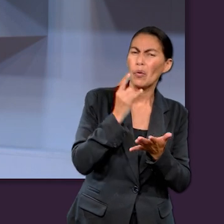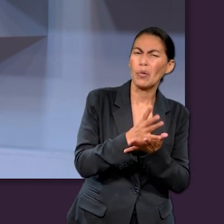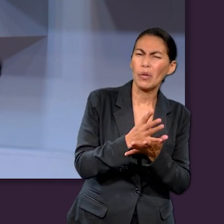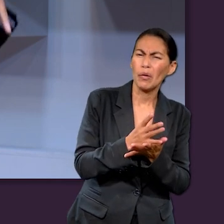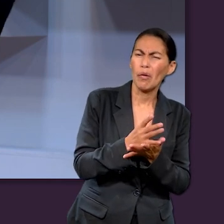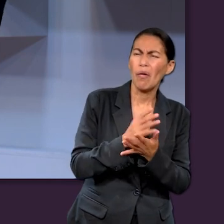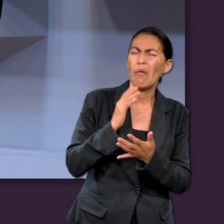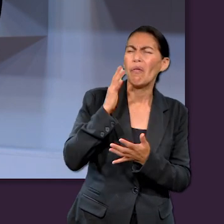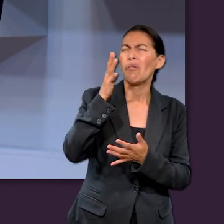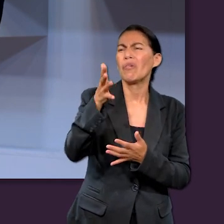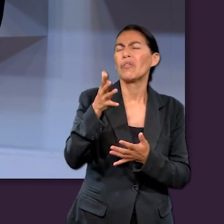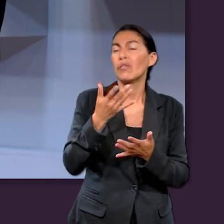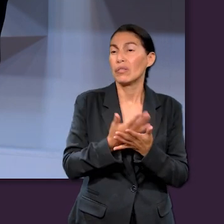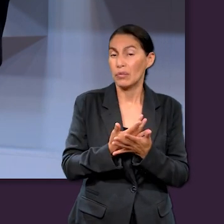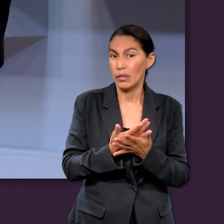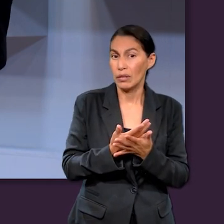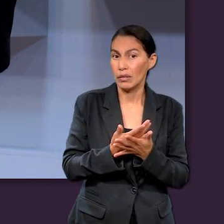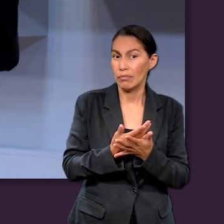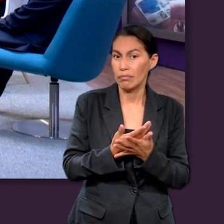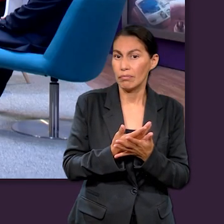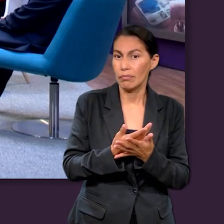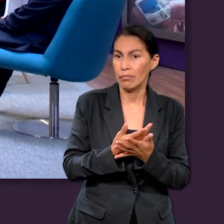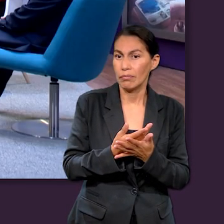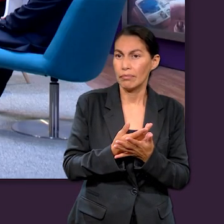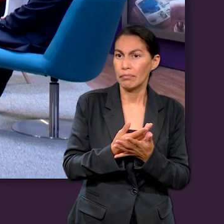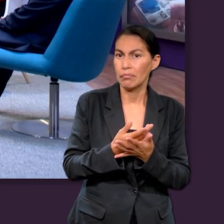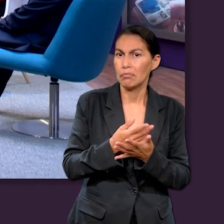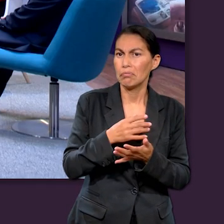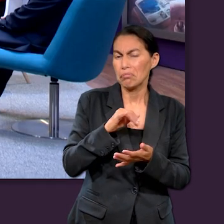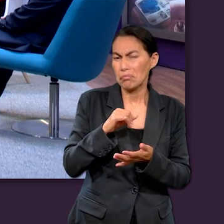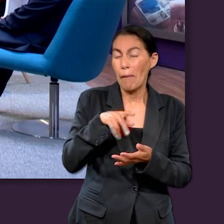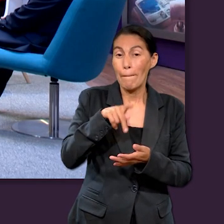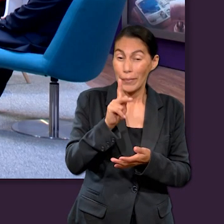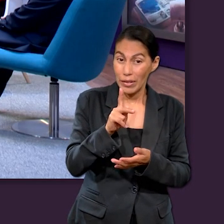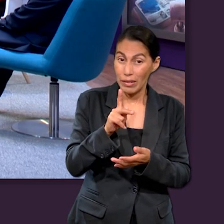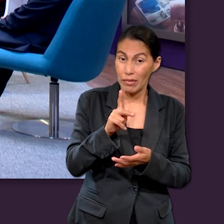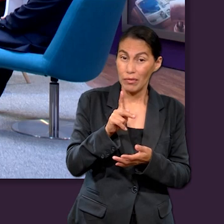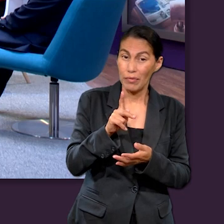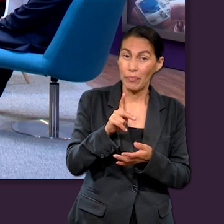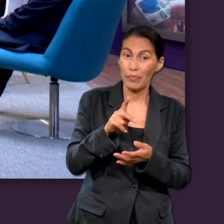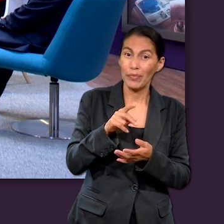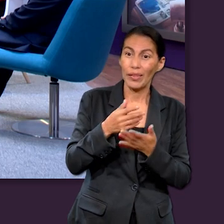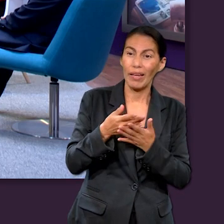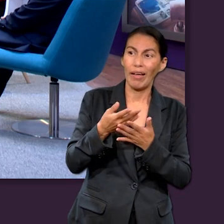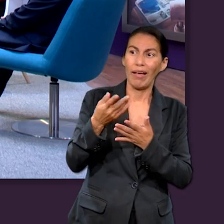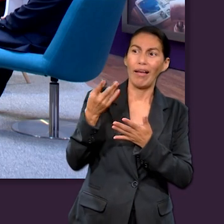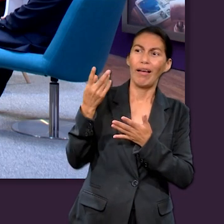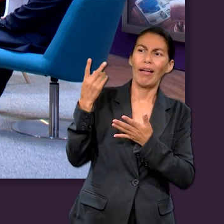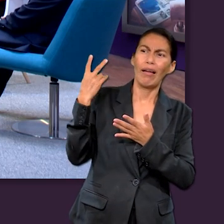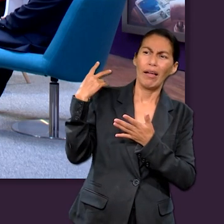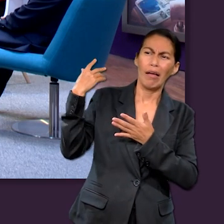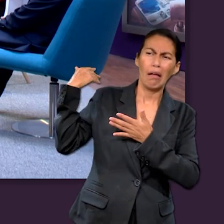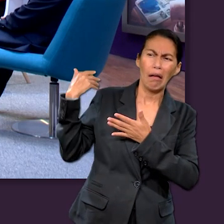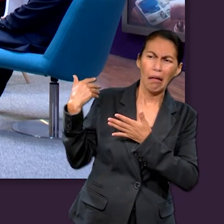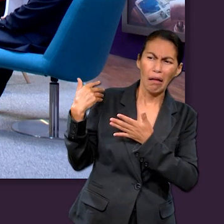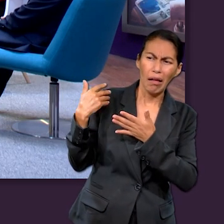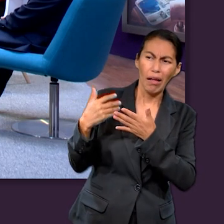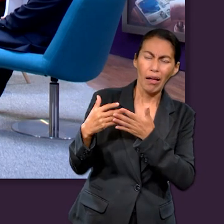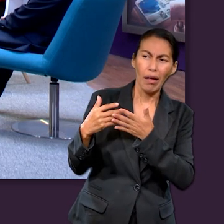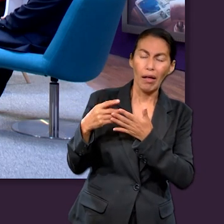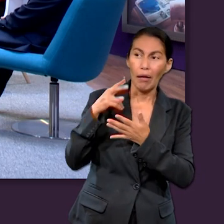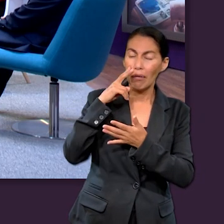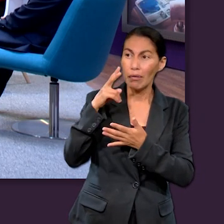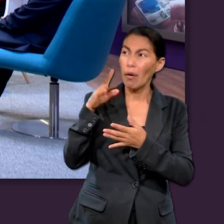no solamente está basada en algo que esperamos hacia el futuro, sino que podemos ver hacia atrás y podemos ver a Cristo,